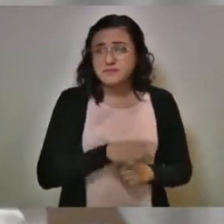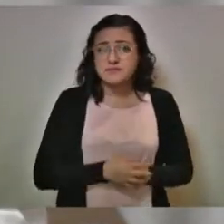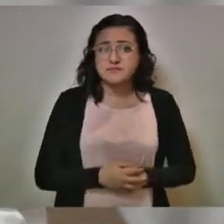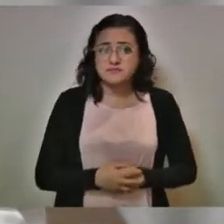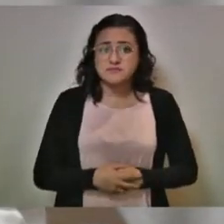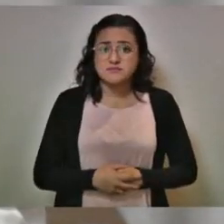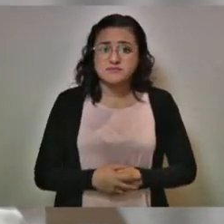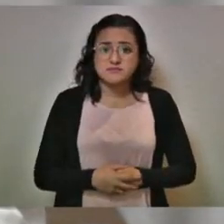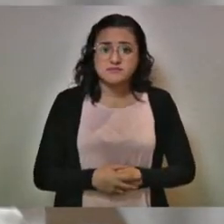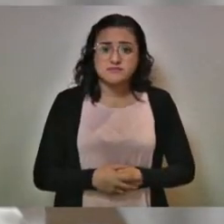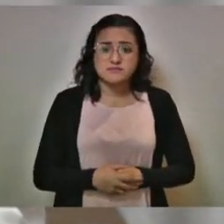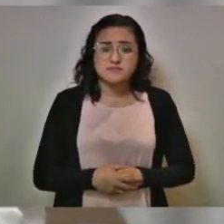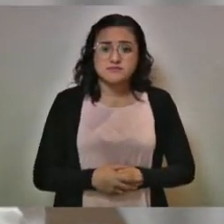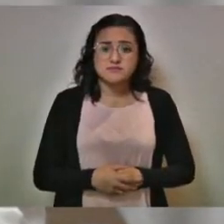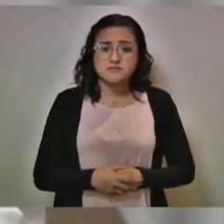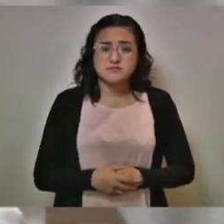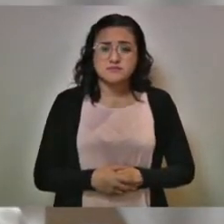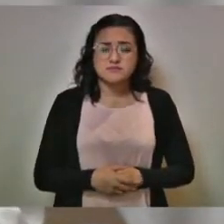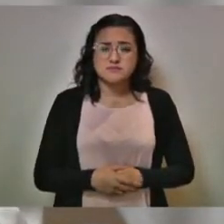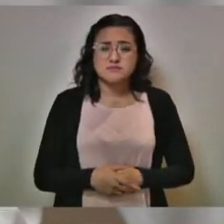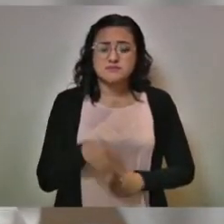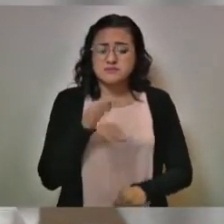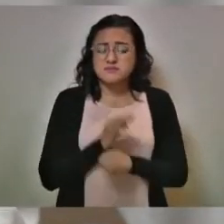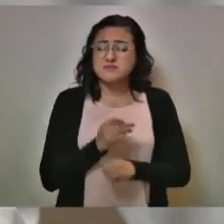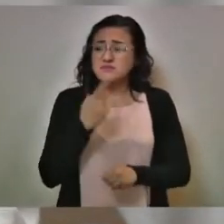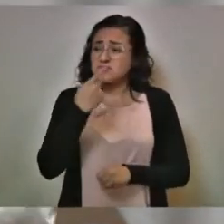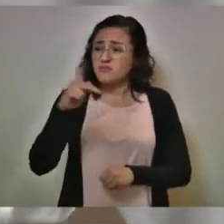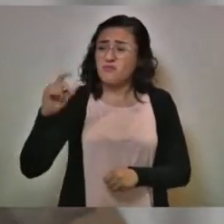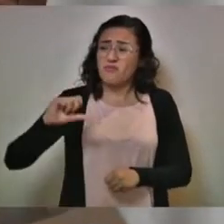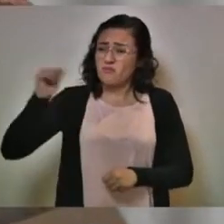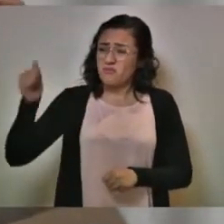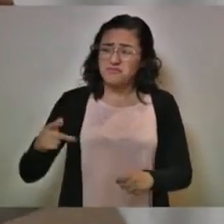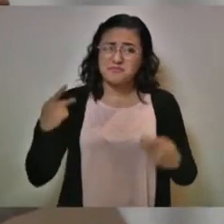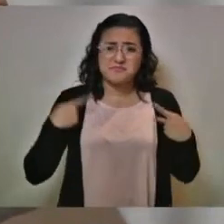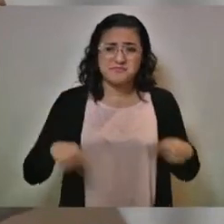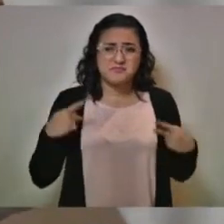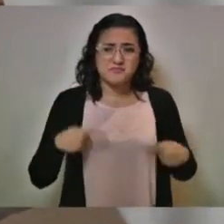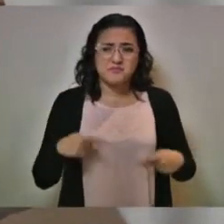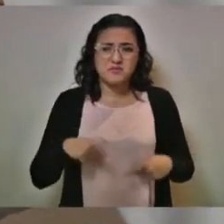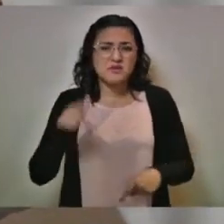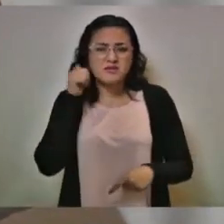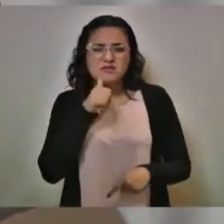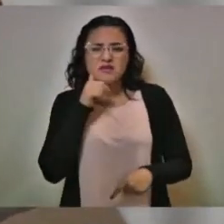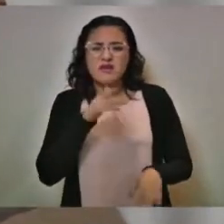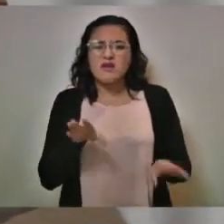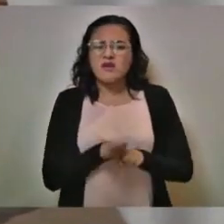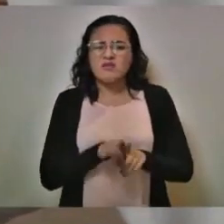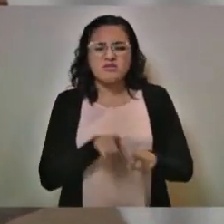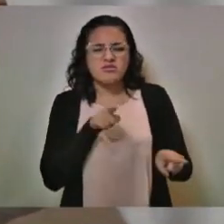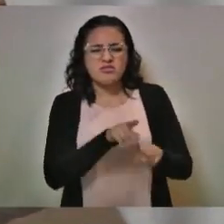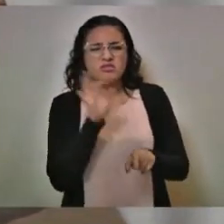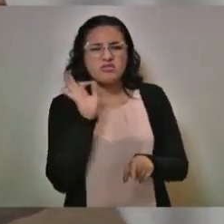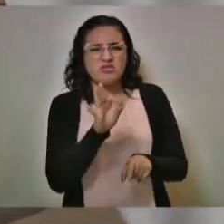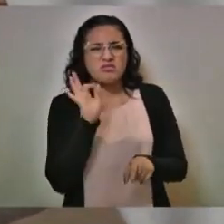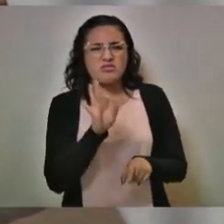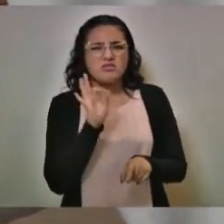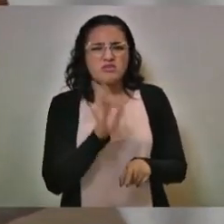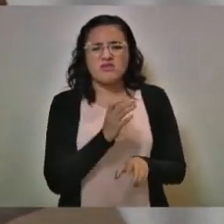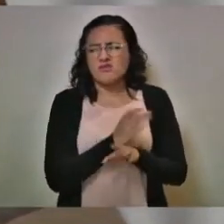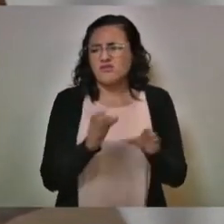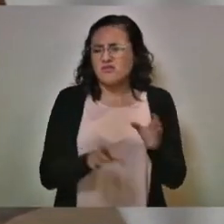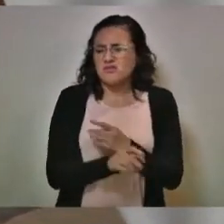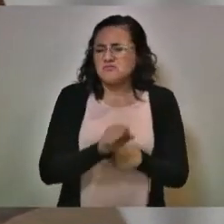de ellos. Ellos, son los que siempre han existido a lo largo de la vida del hombre.